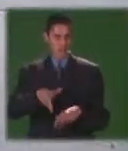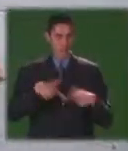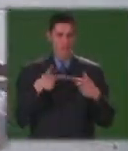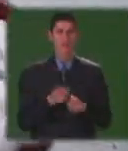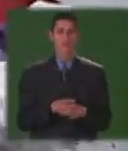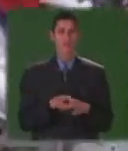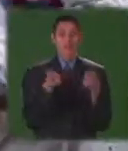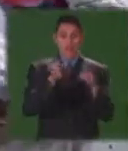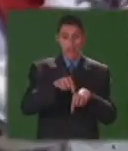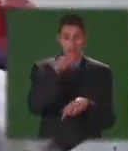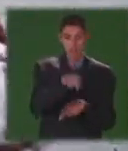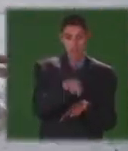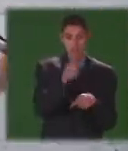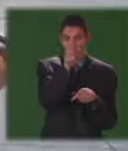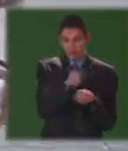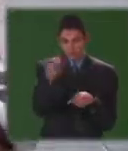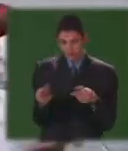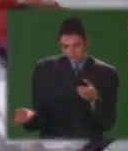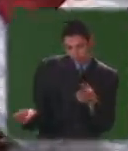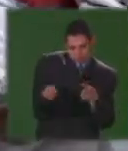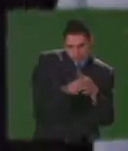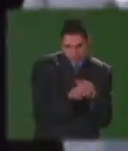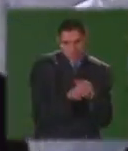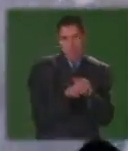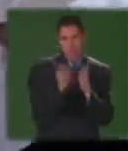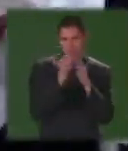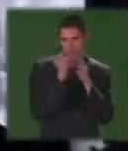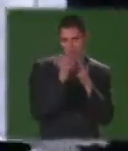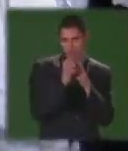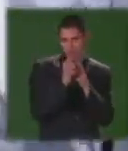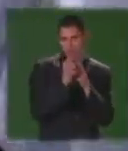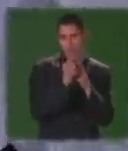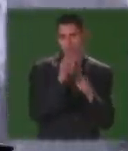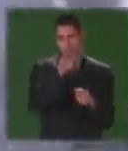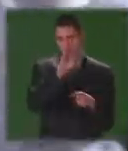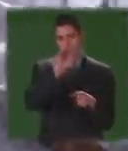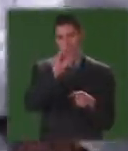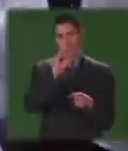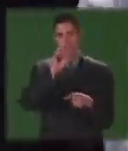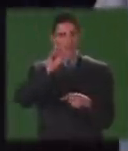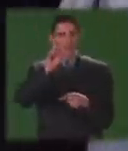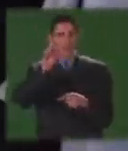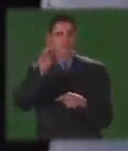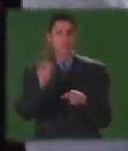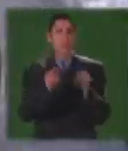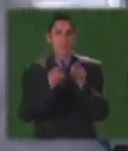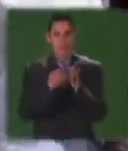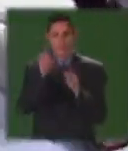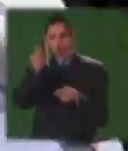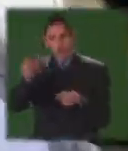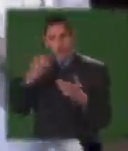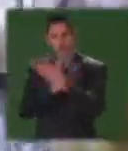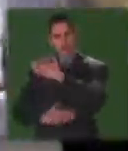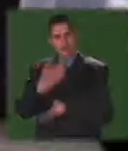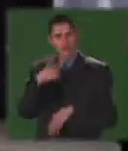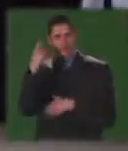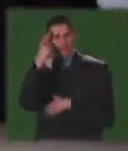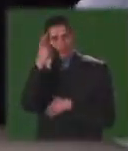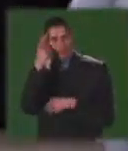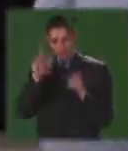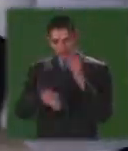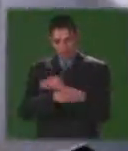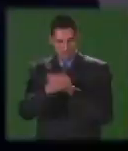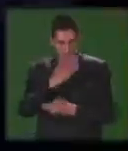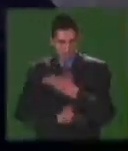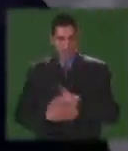Aunque también pertenecen al gran concepto que encierra la palabra diversidad, las discapacidades física y mental no han sido reconocidas